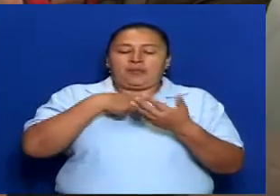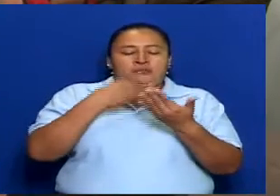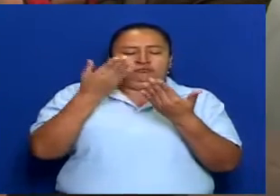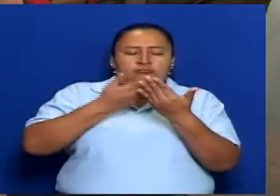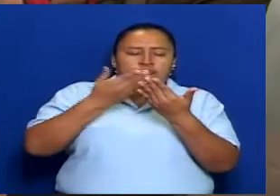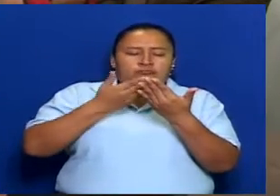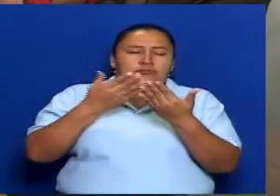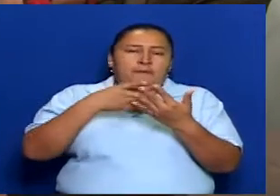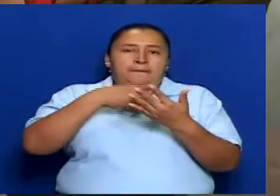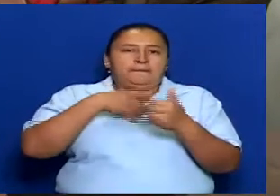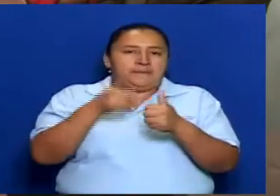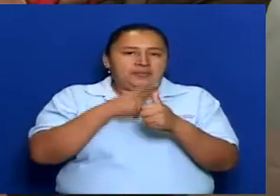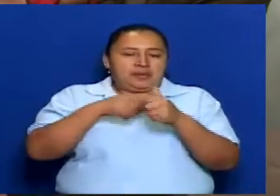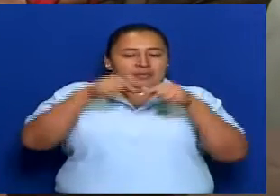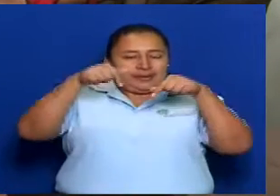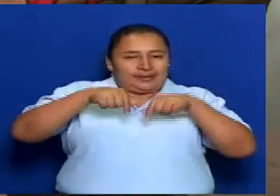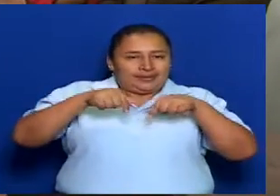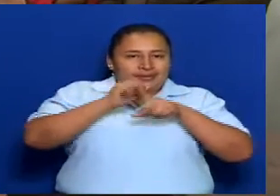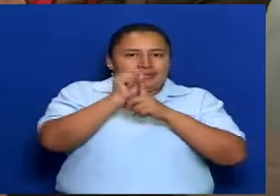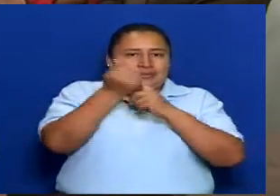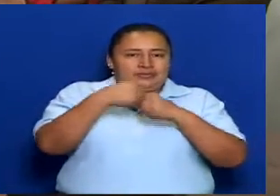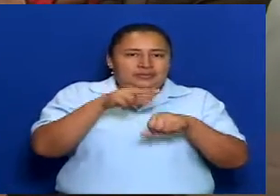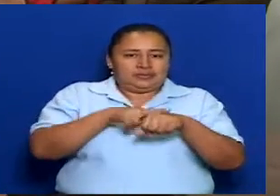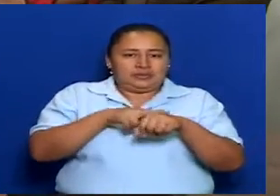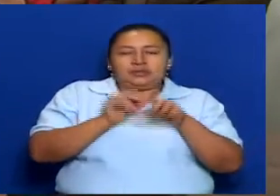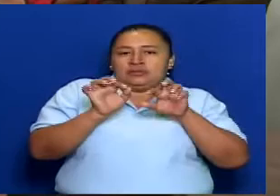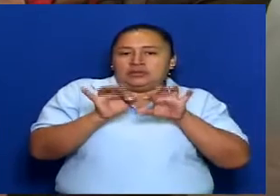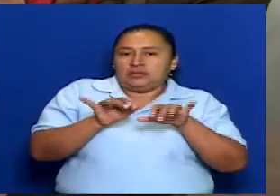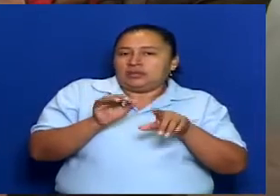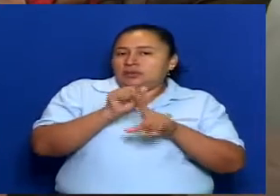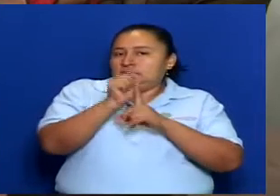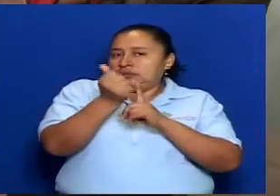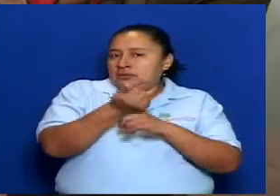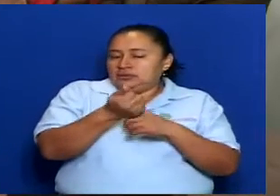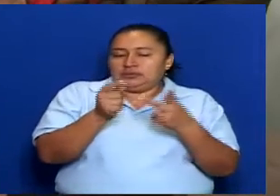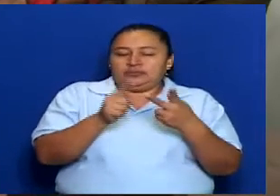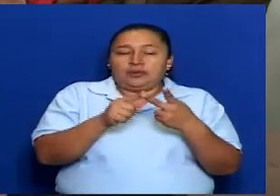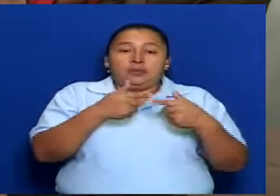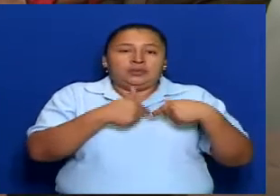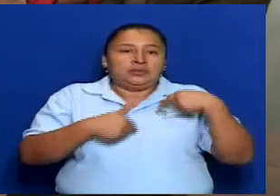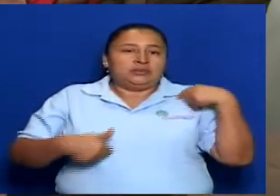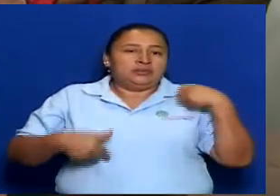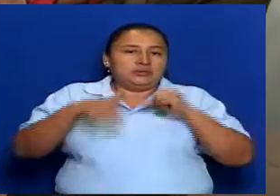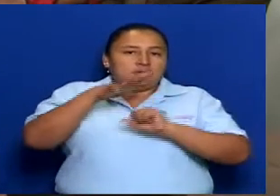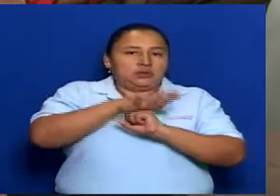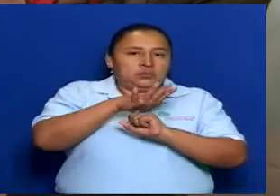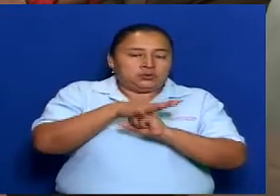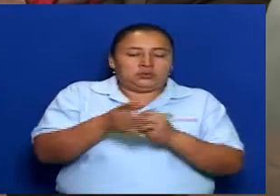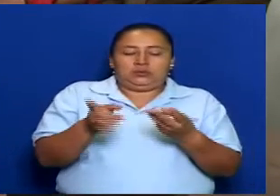los de casa. Secretarios legislativos, presidentes de comisiones,